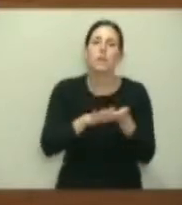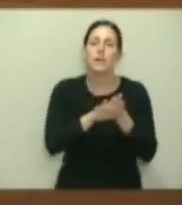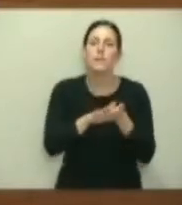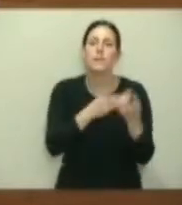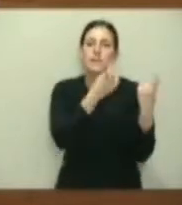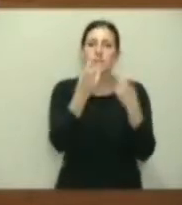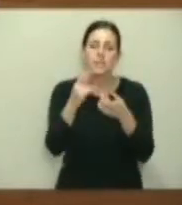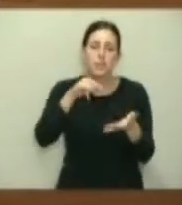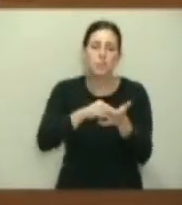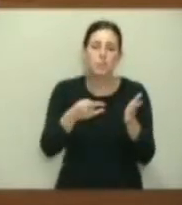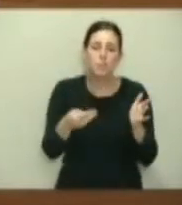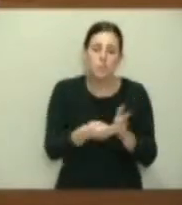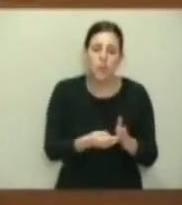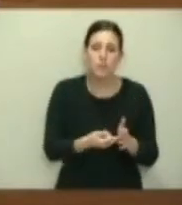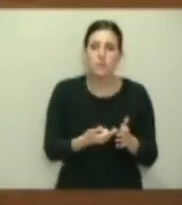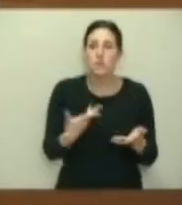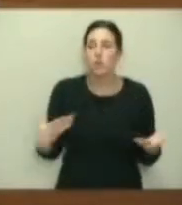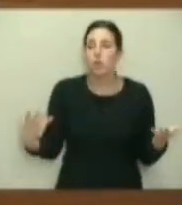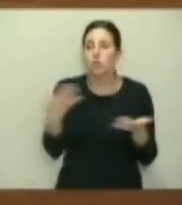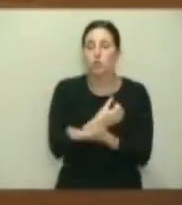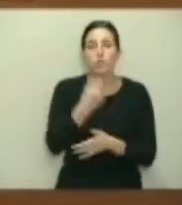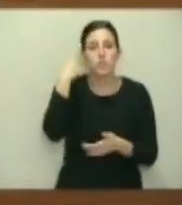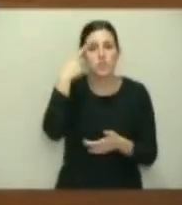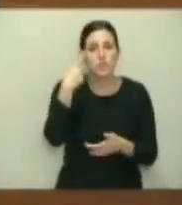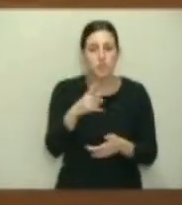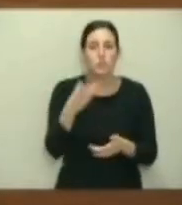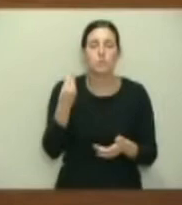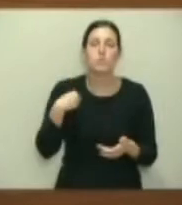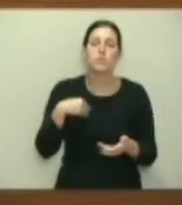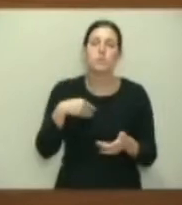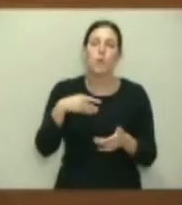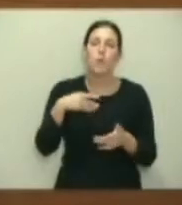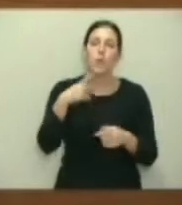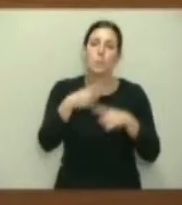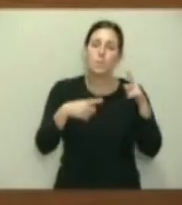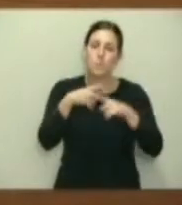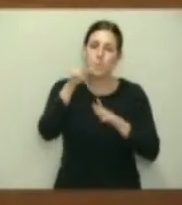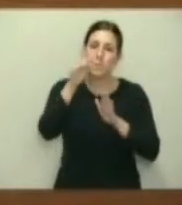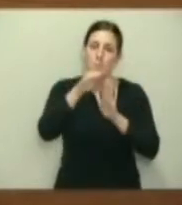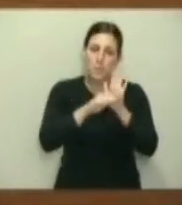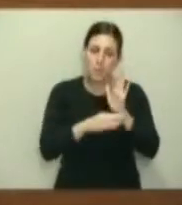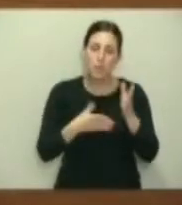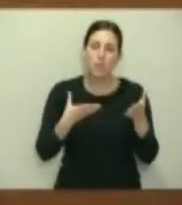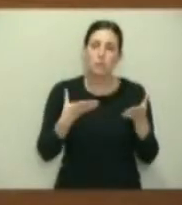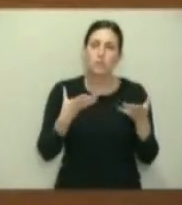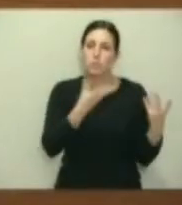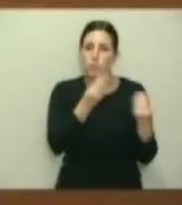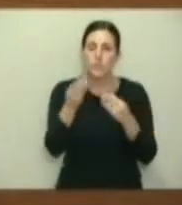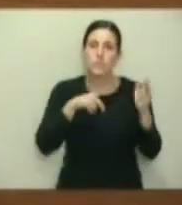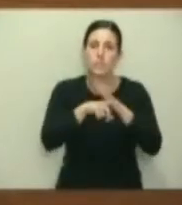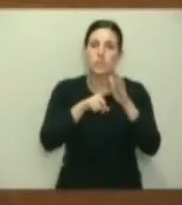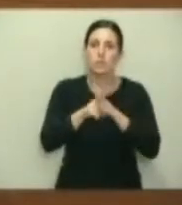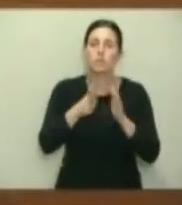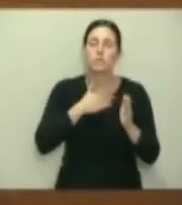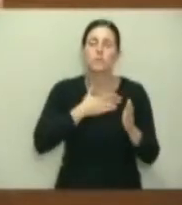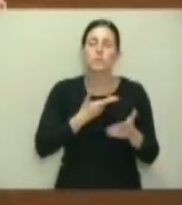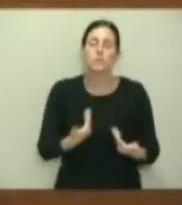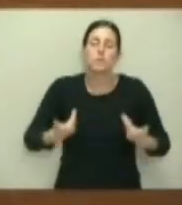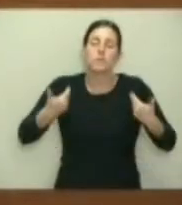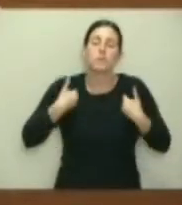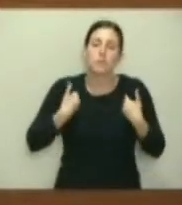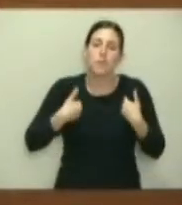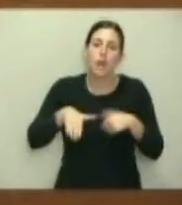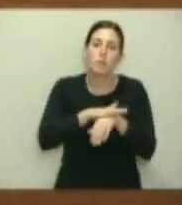todos somos conscientes de que hay muchas medidas que se están desarrollando, tanto por las Administraciones públicas como